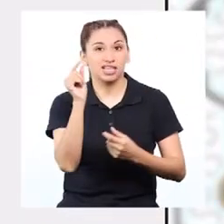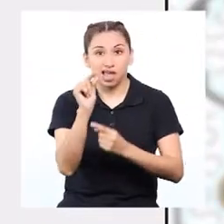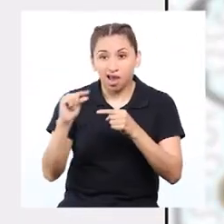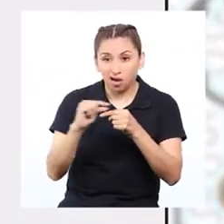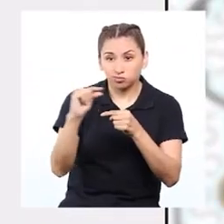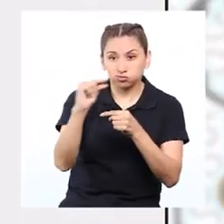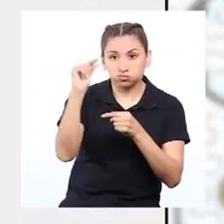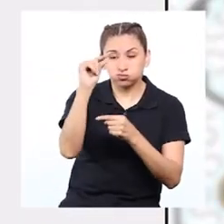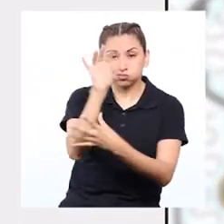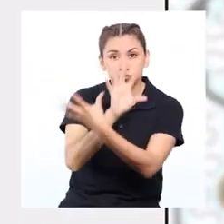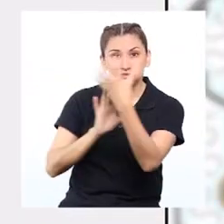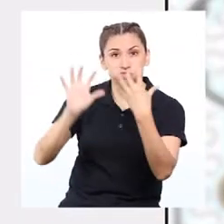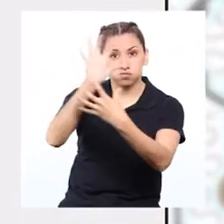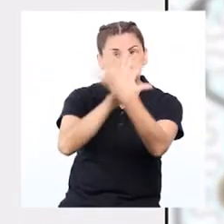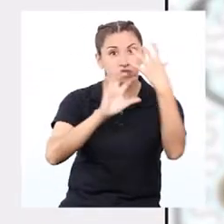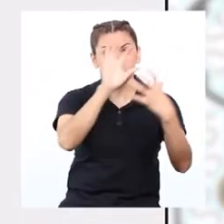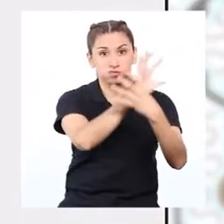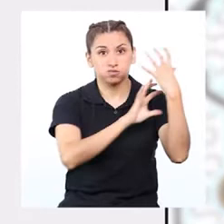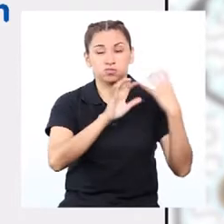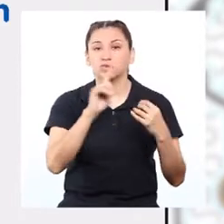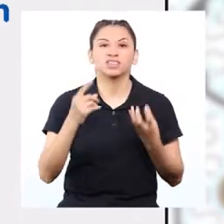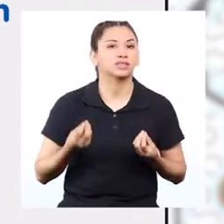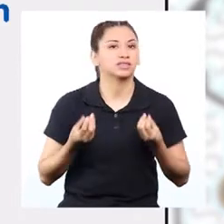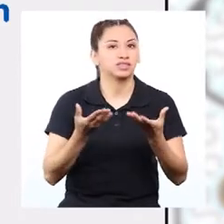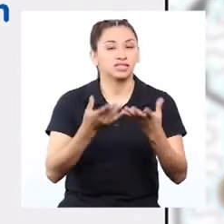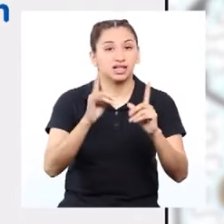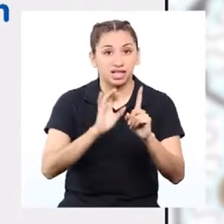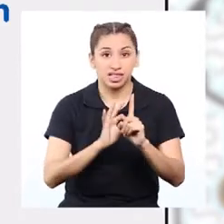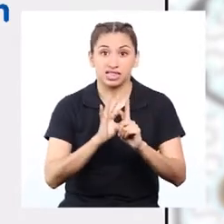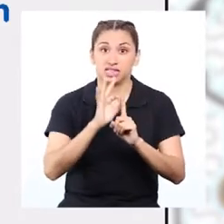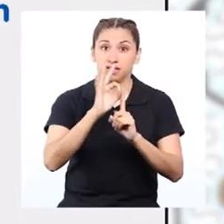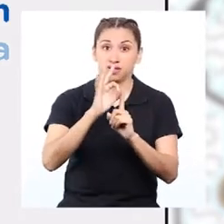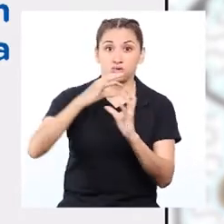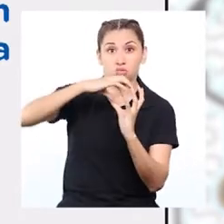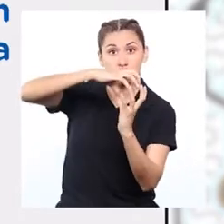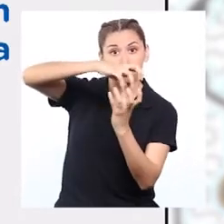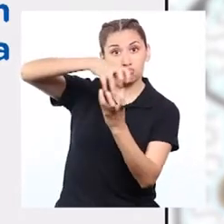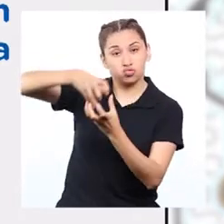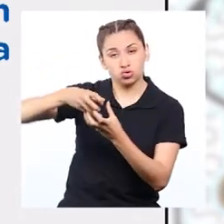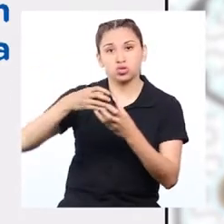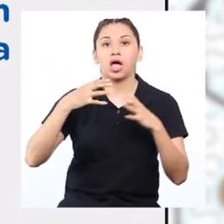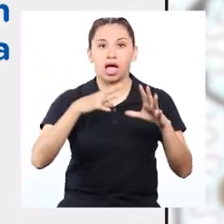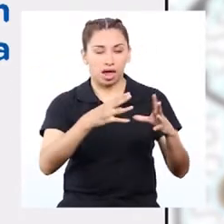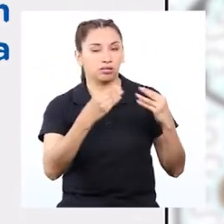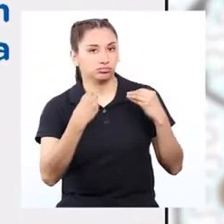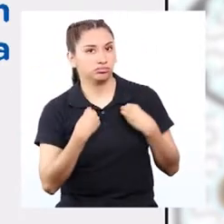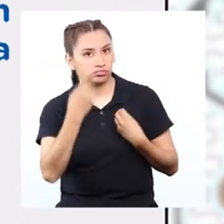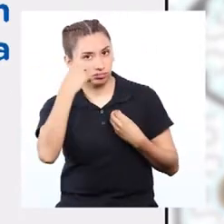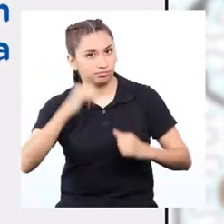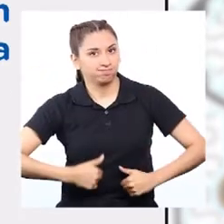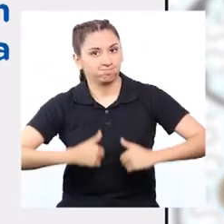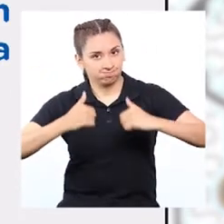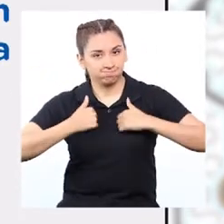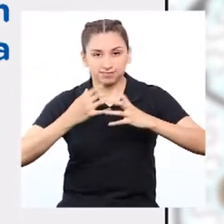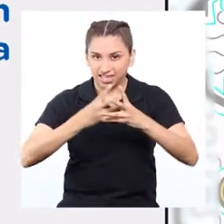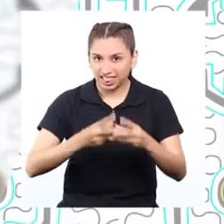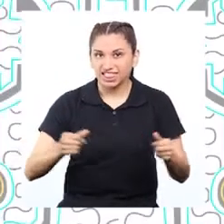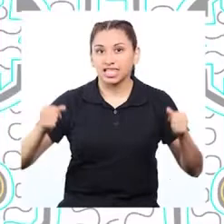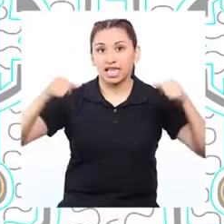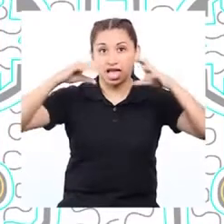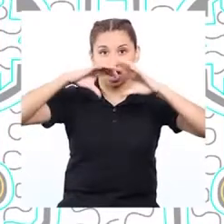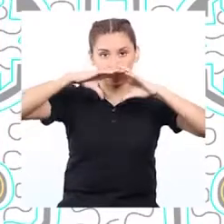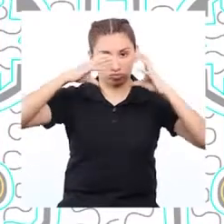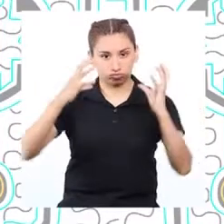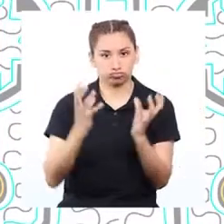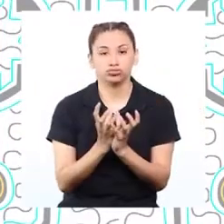de efecto invernadero que se encuentran en la atmósfera permiten que la temperatura del planeta sea la adecuada para la vida en la Tierra. Yo